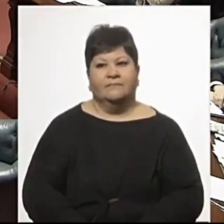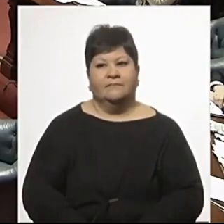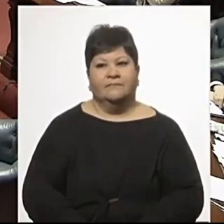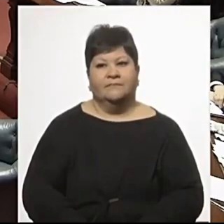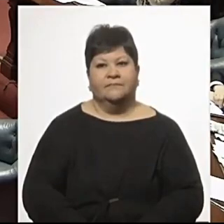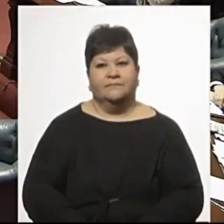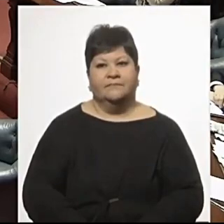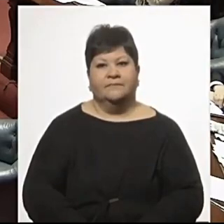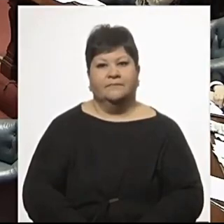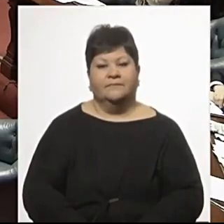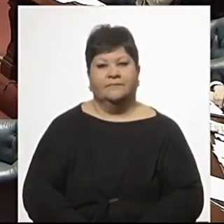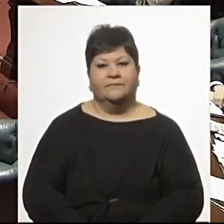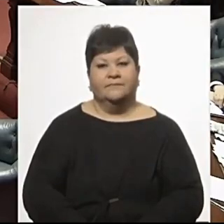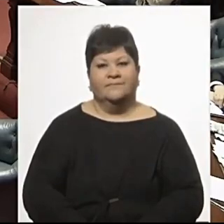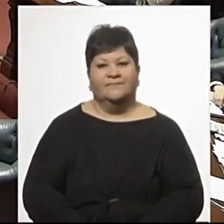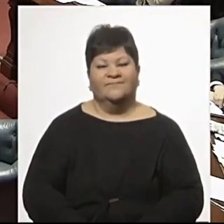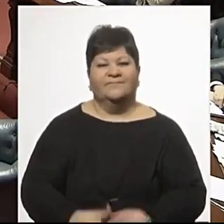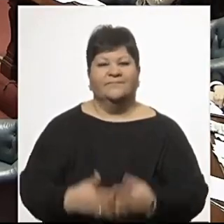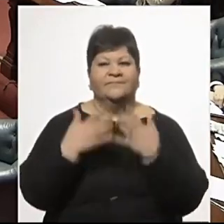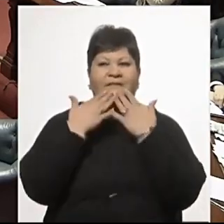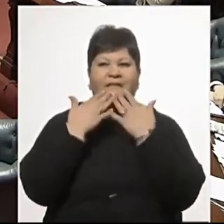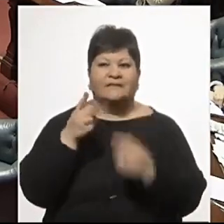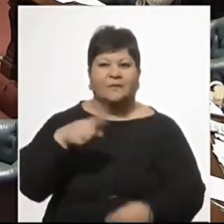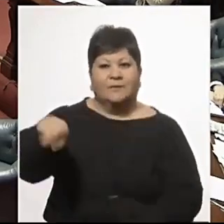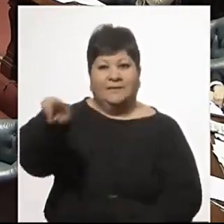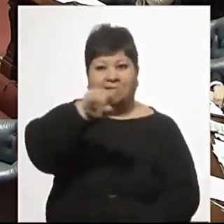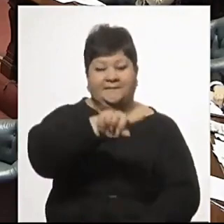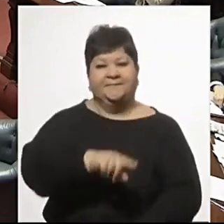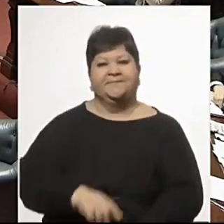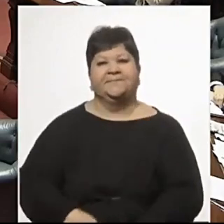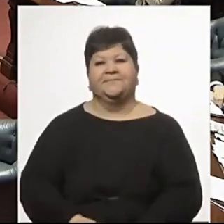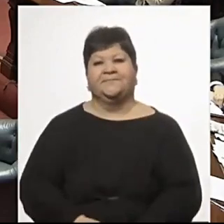gracias gracias ustedes aplausos